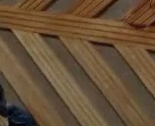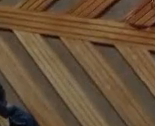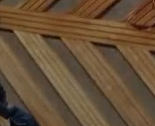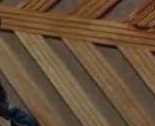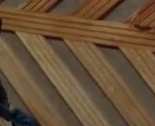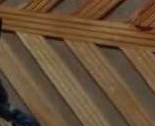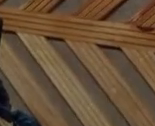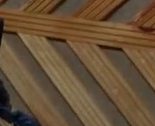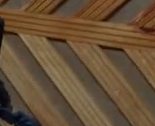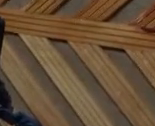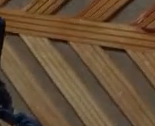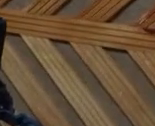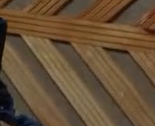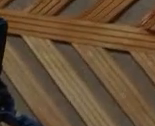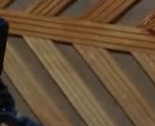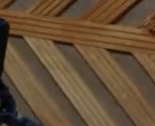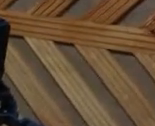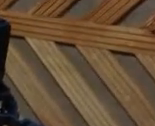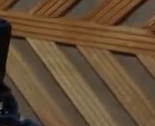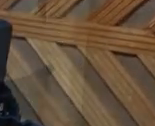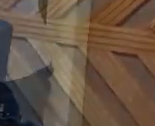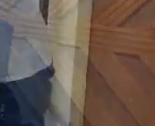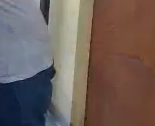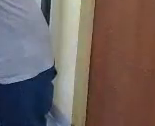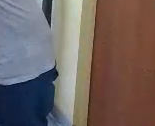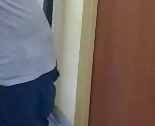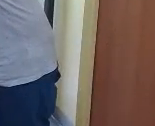Como mi conciencia